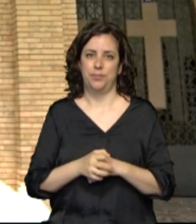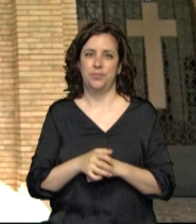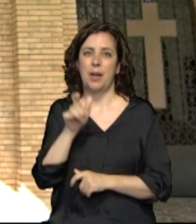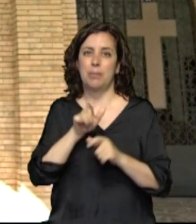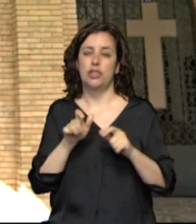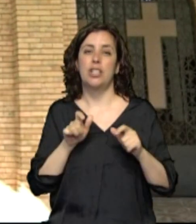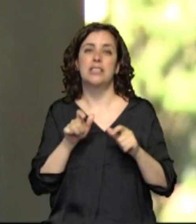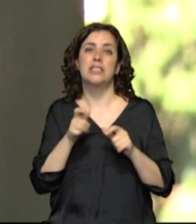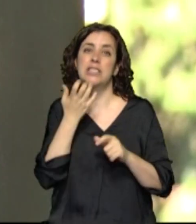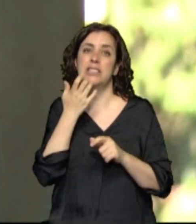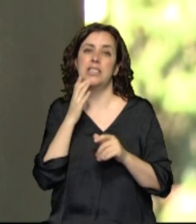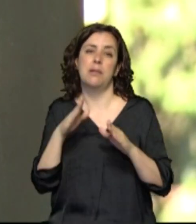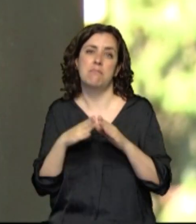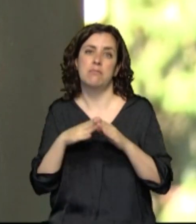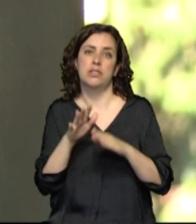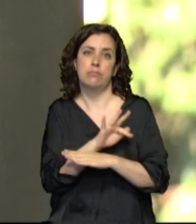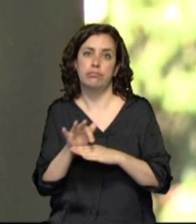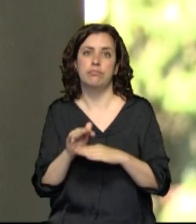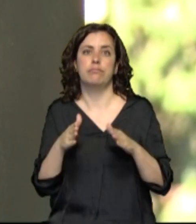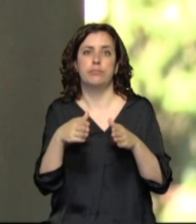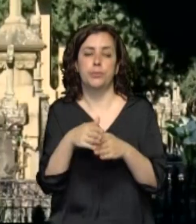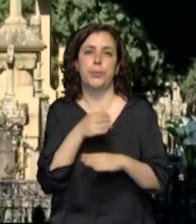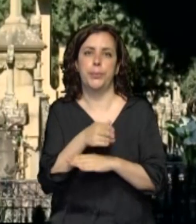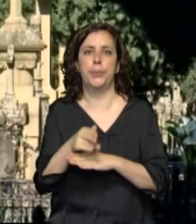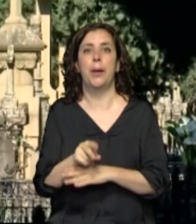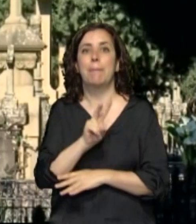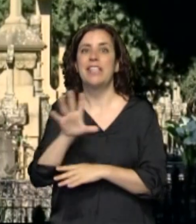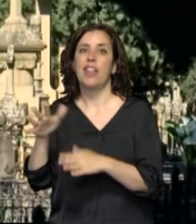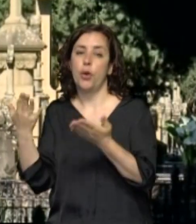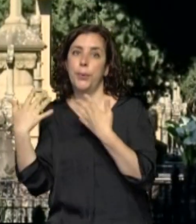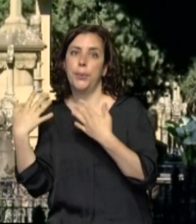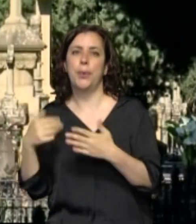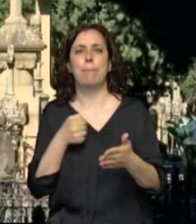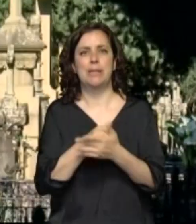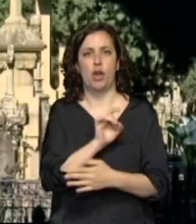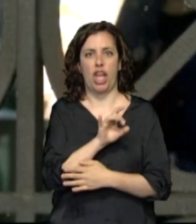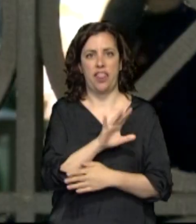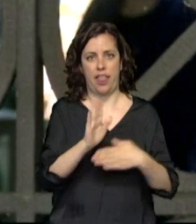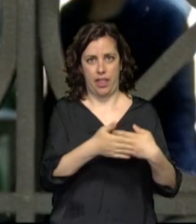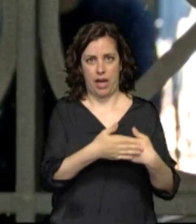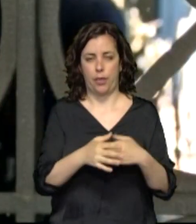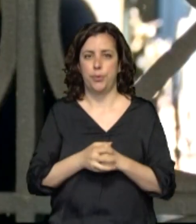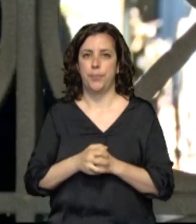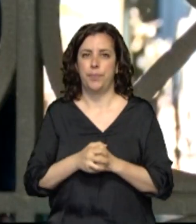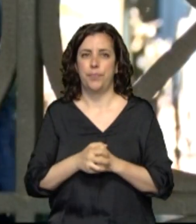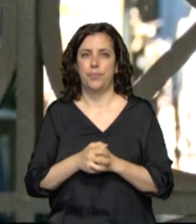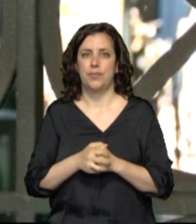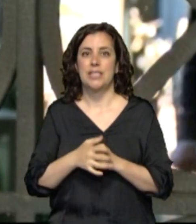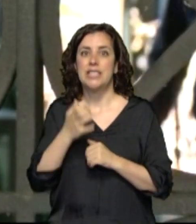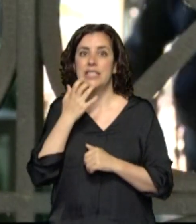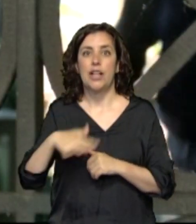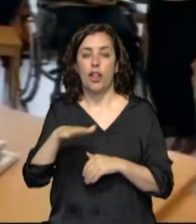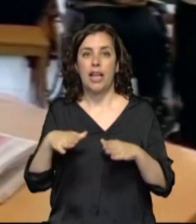personas a los velatorios, 25 al aire libre o 15 en los espacios cerrados. Y en los lugares de culto se amplía el aforo hasta la mitad.